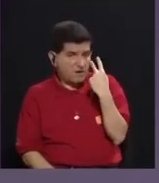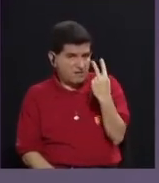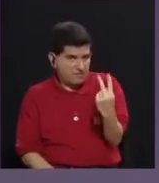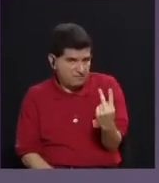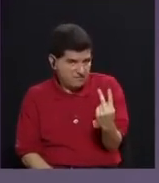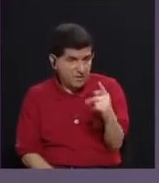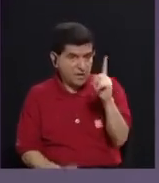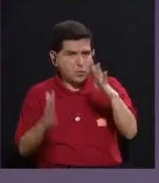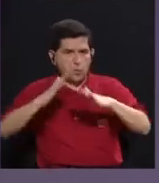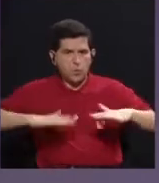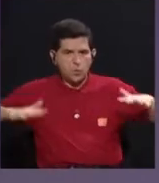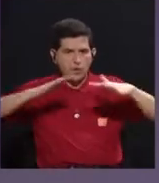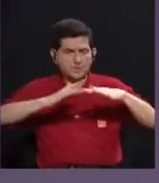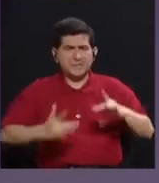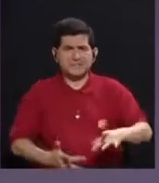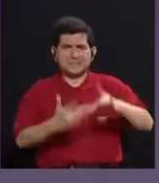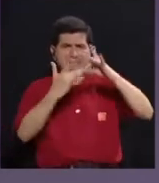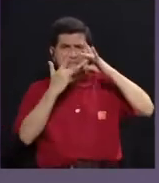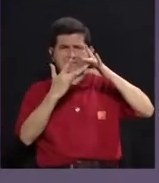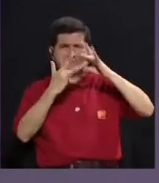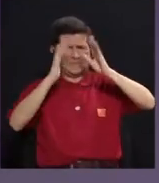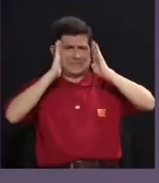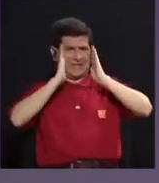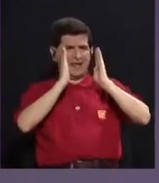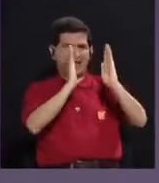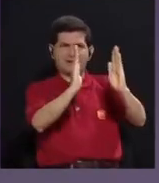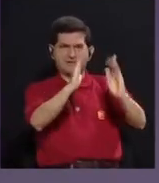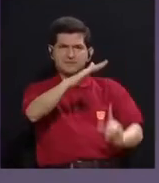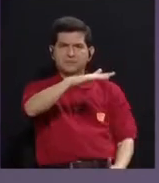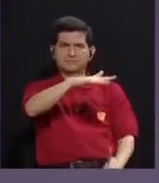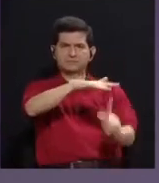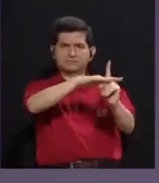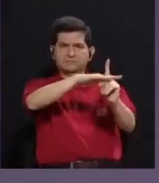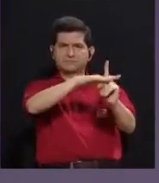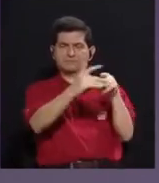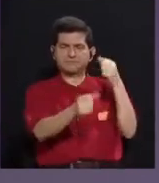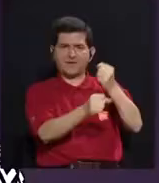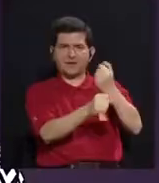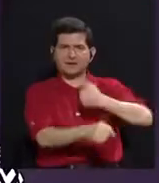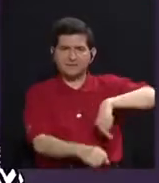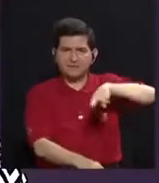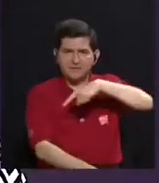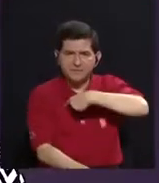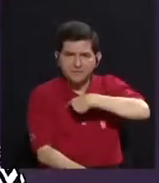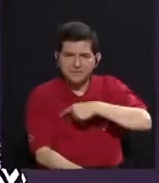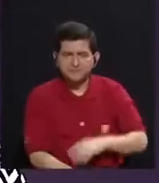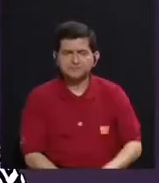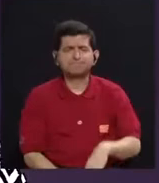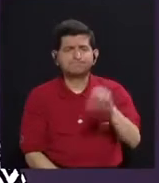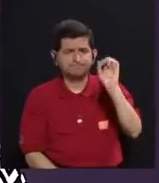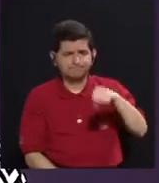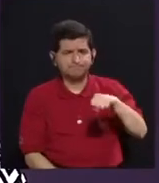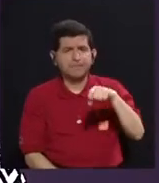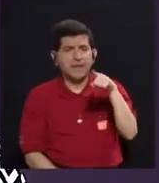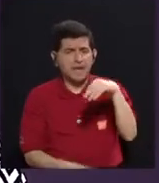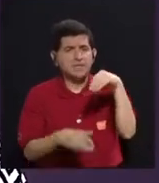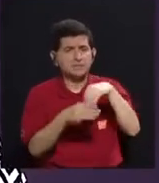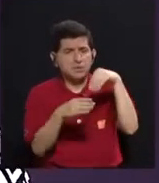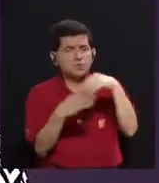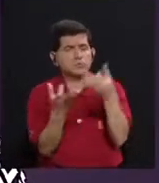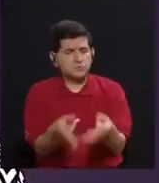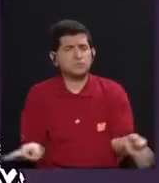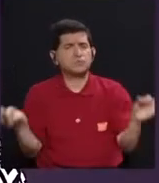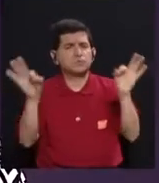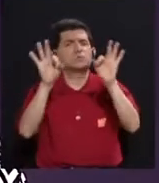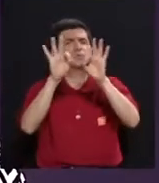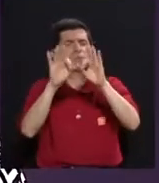espacio exclusivamente dedicado a visibilizar este trabajo. Sí, realmente ese ha sido un aporte fundamental,